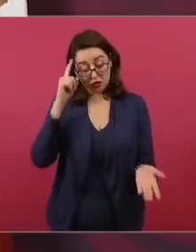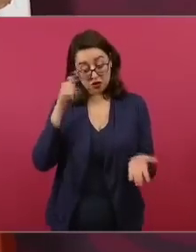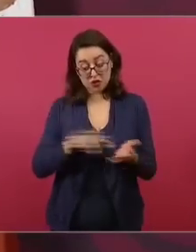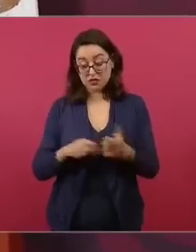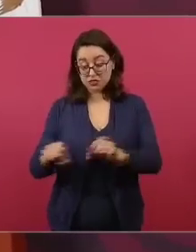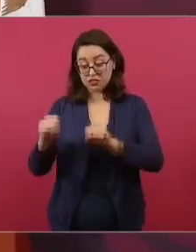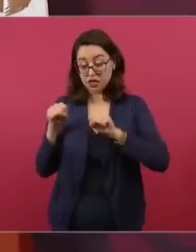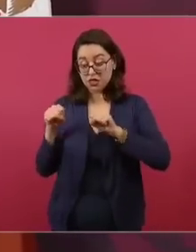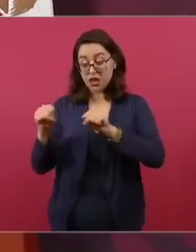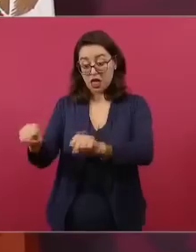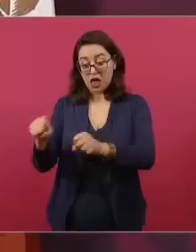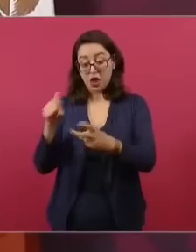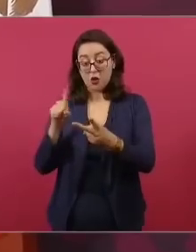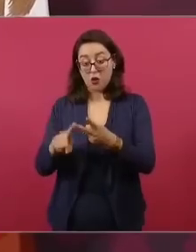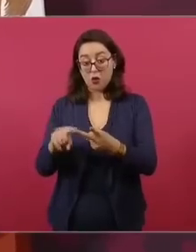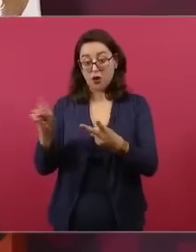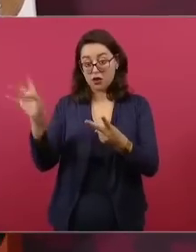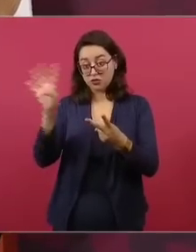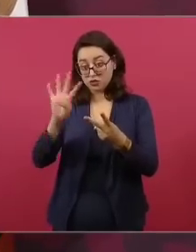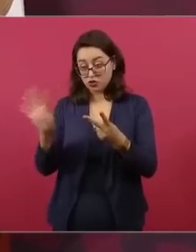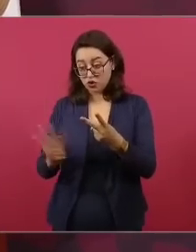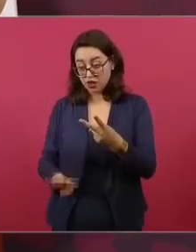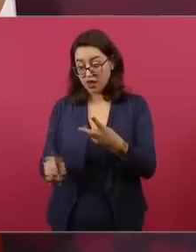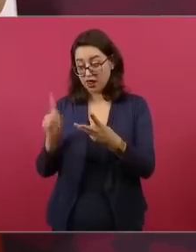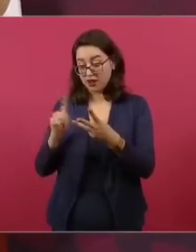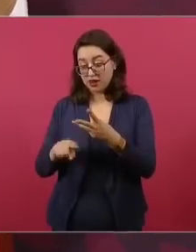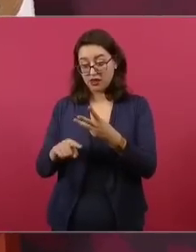en Soriana.